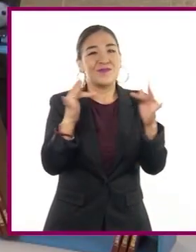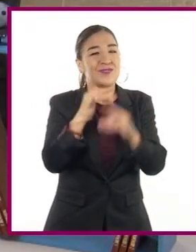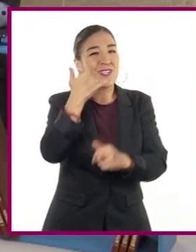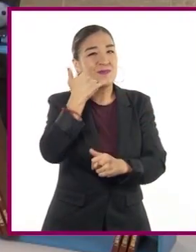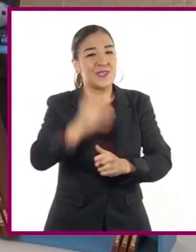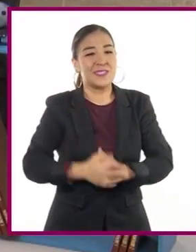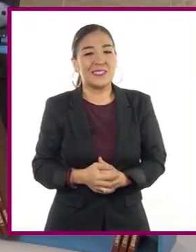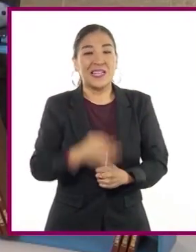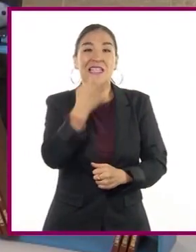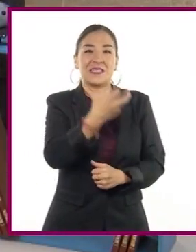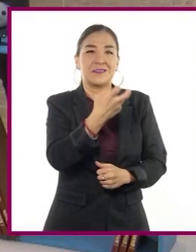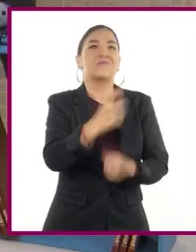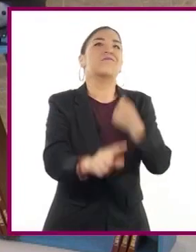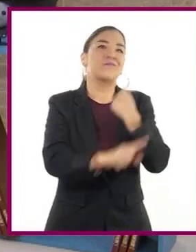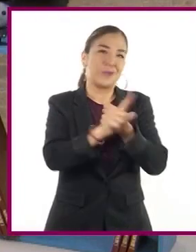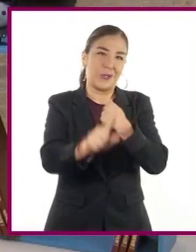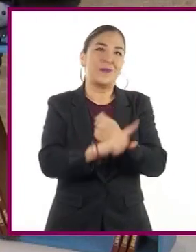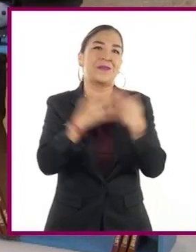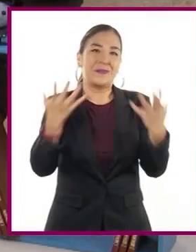es un problema.